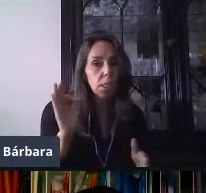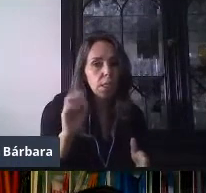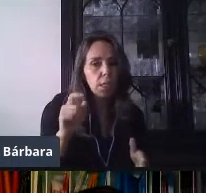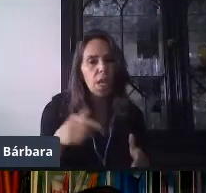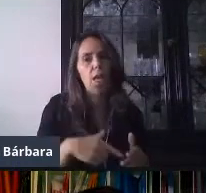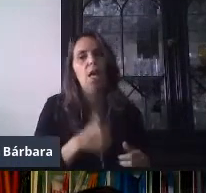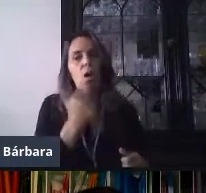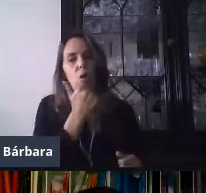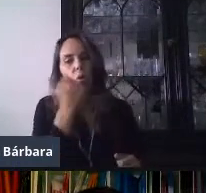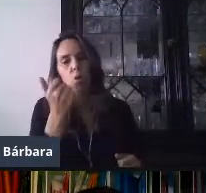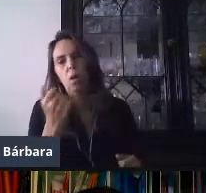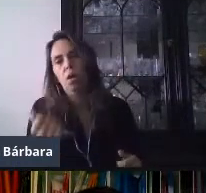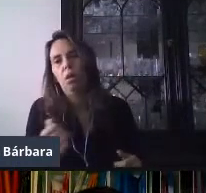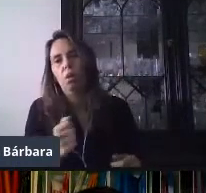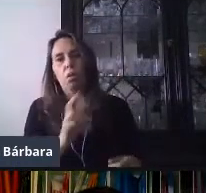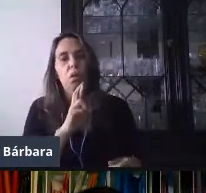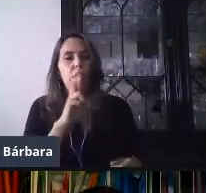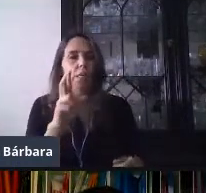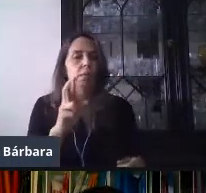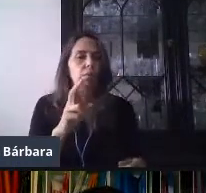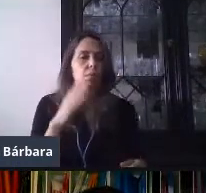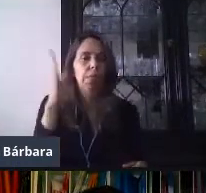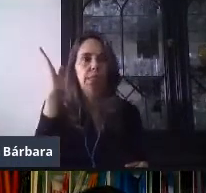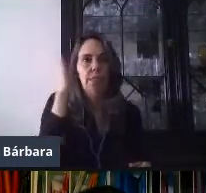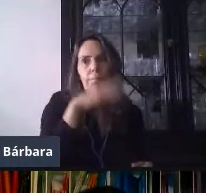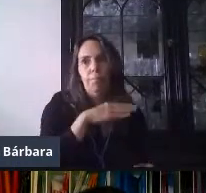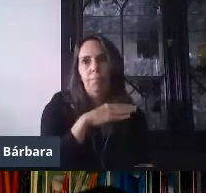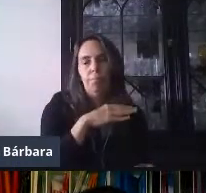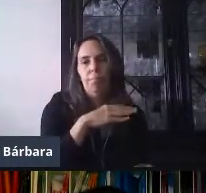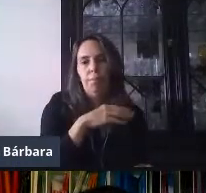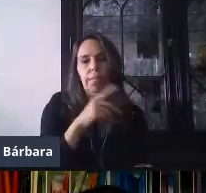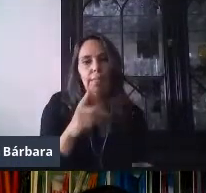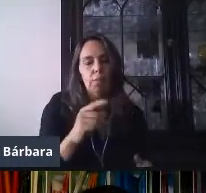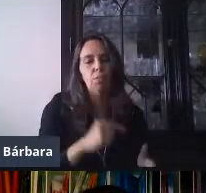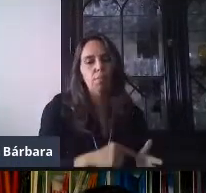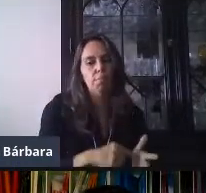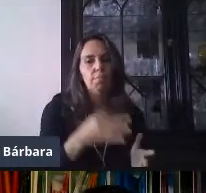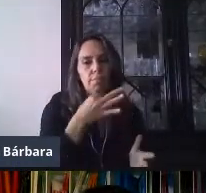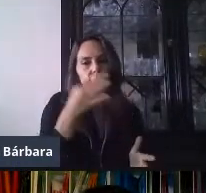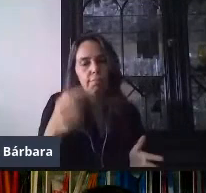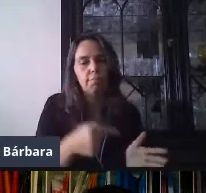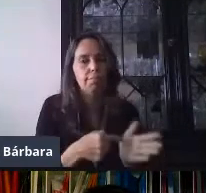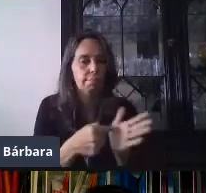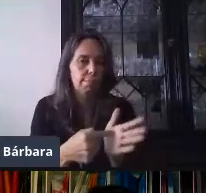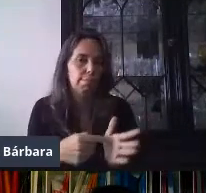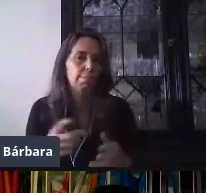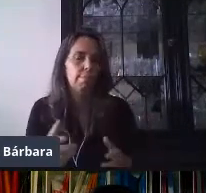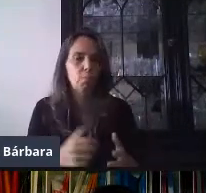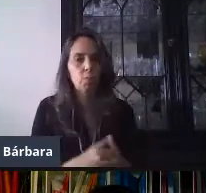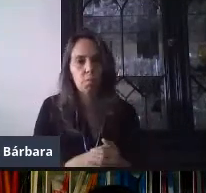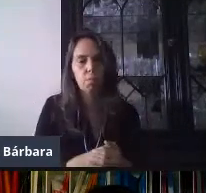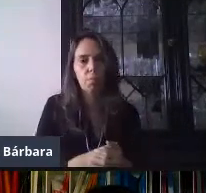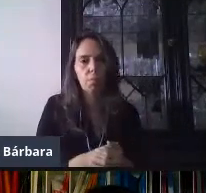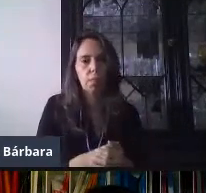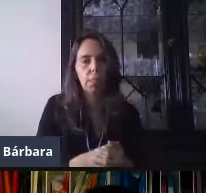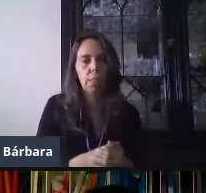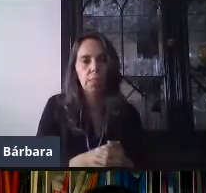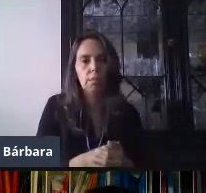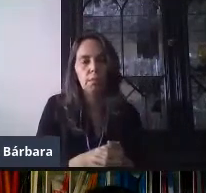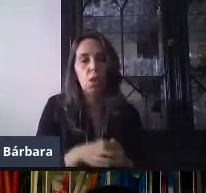contenido específico que queremos que el alumno lo visualice. Entonces, ¿esto qué va a hacer? Pues, el alumno va a recibir una